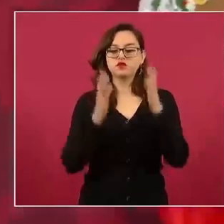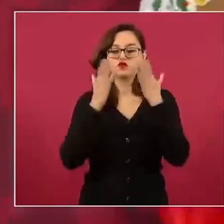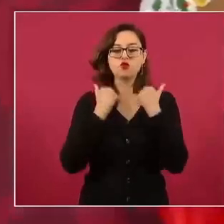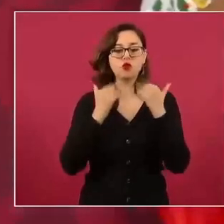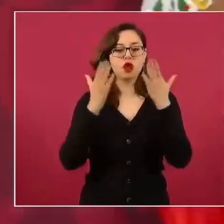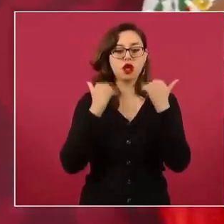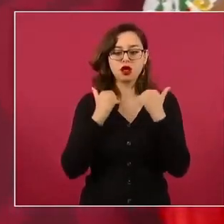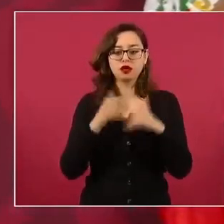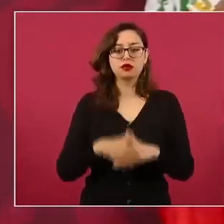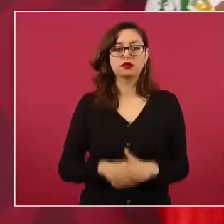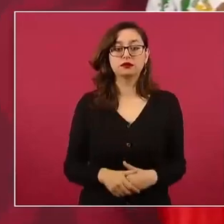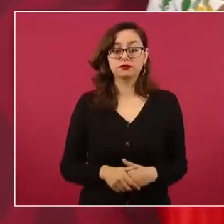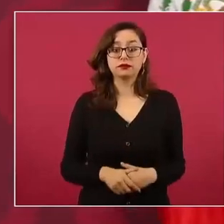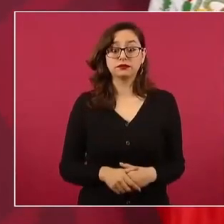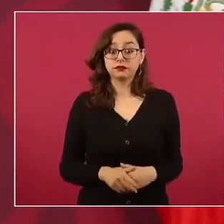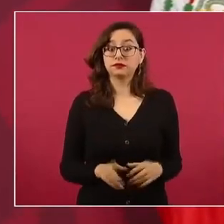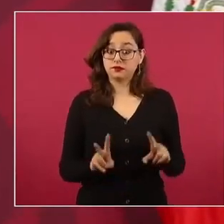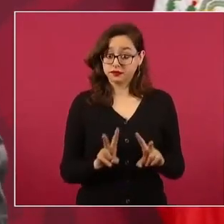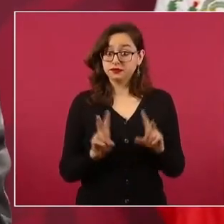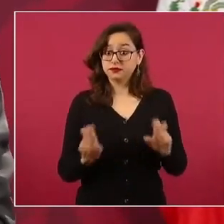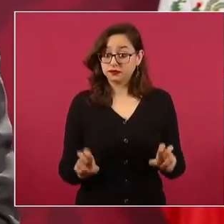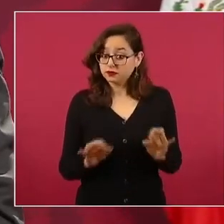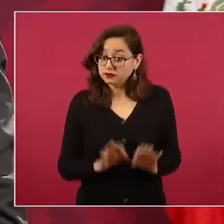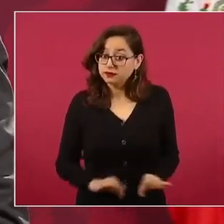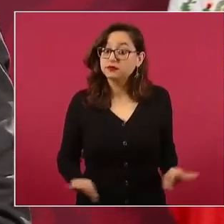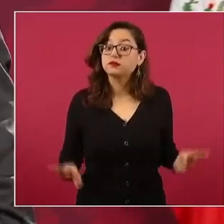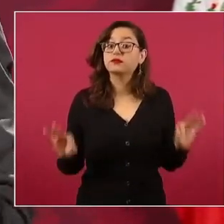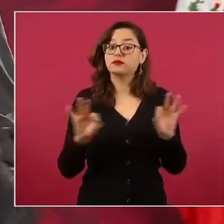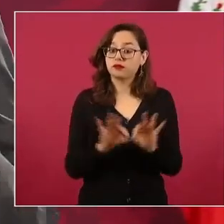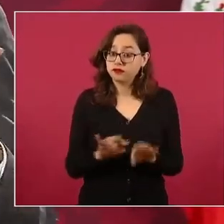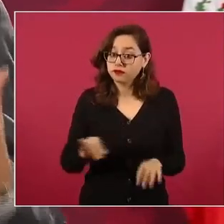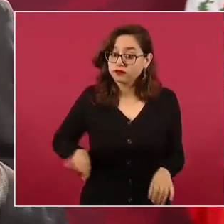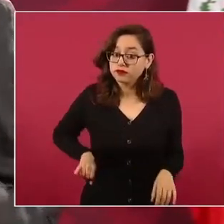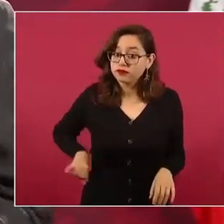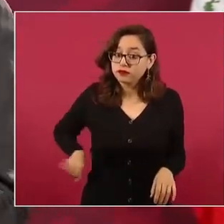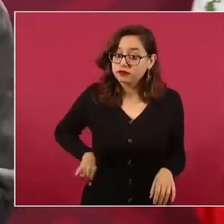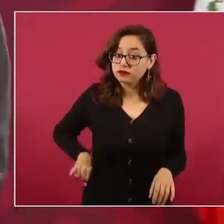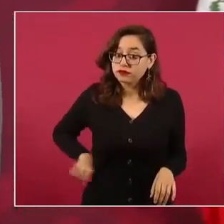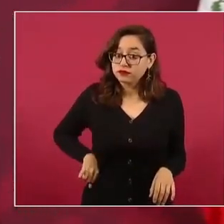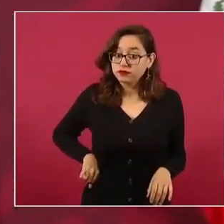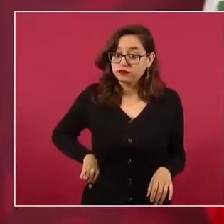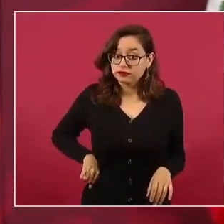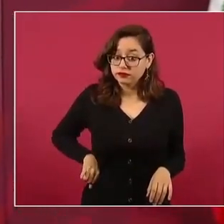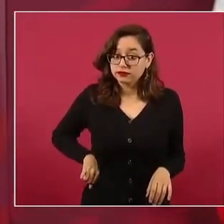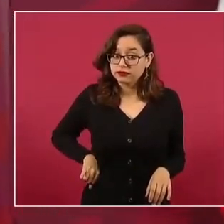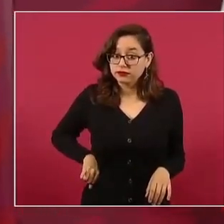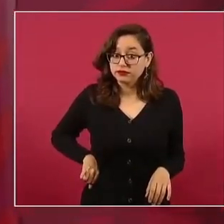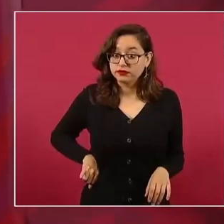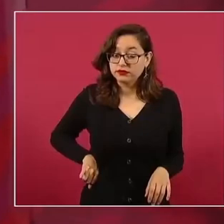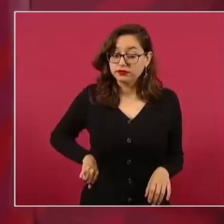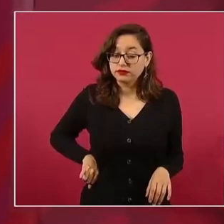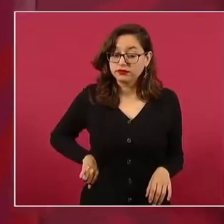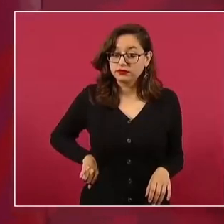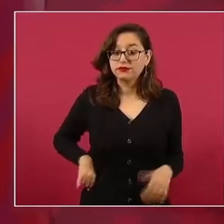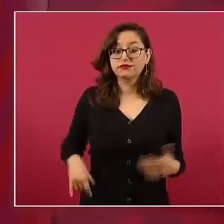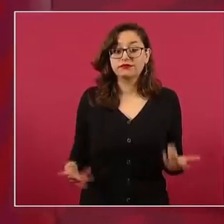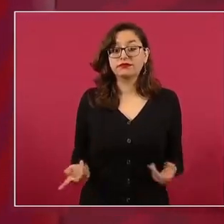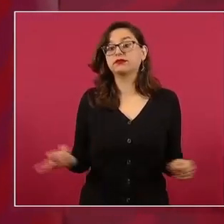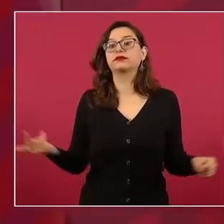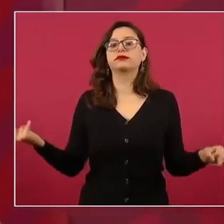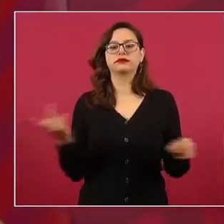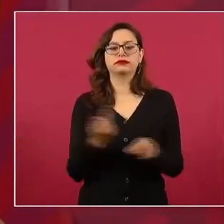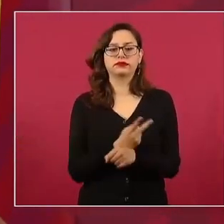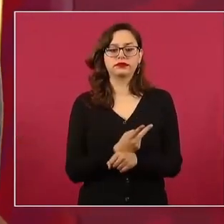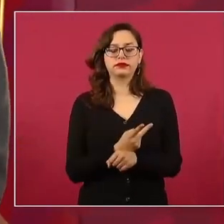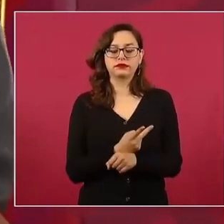Es que es muy interesante este tema, porque fue tanta la